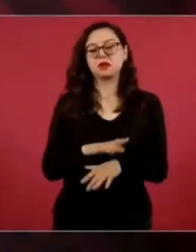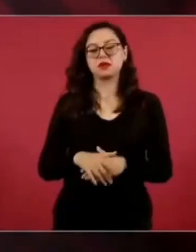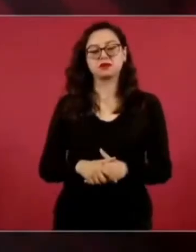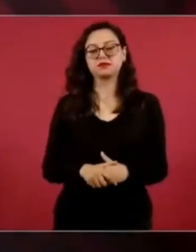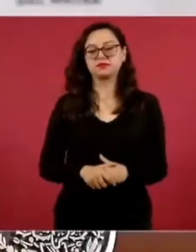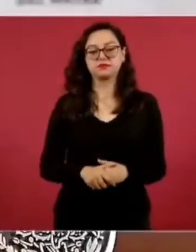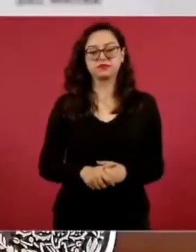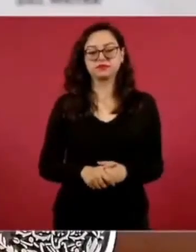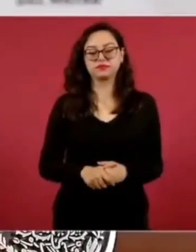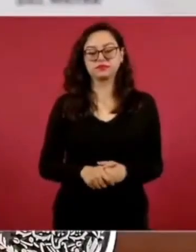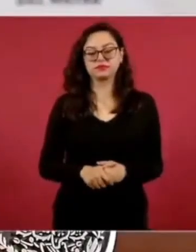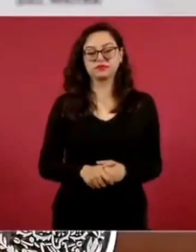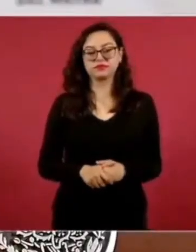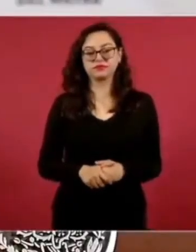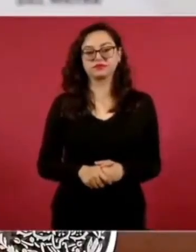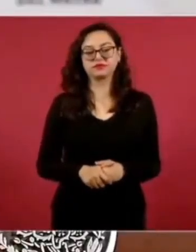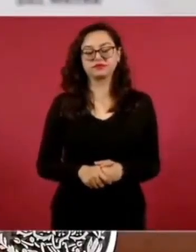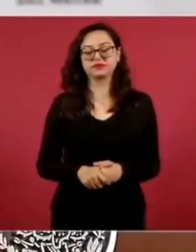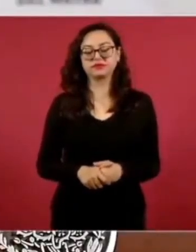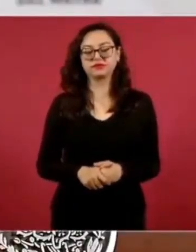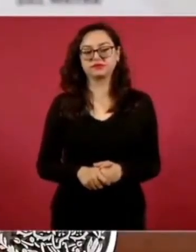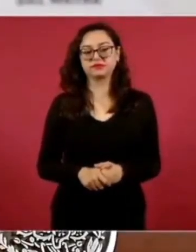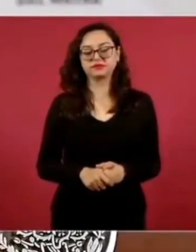Tengo anécdotas muy buenas de esas.